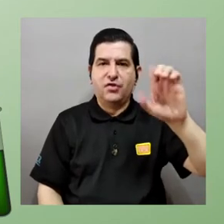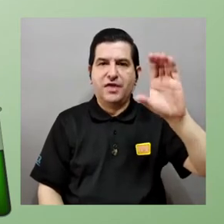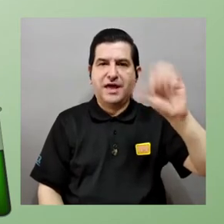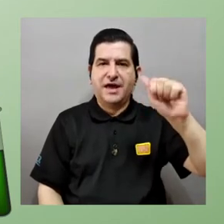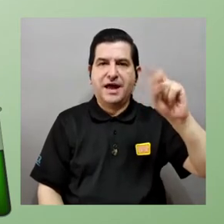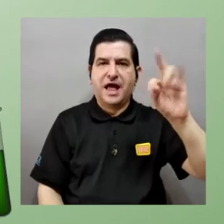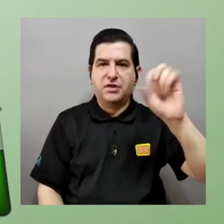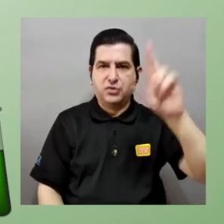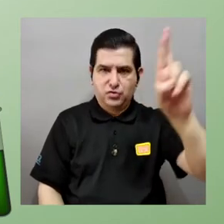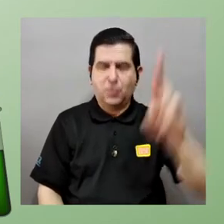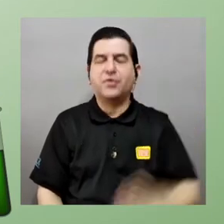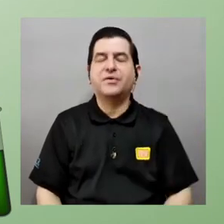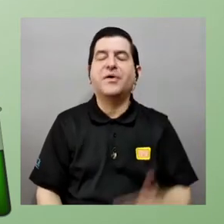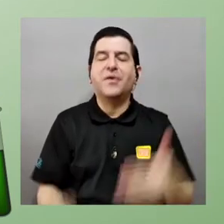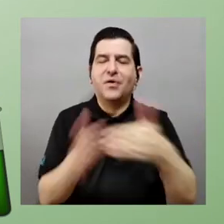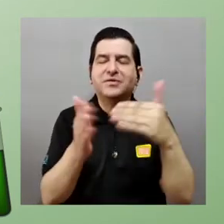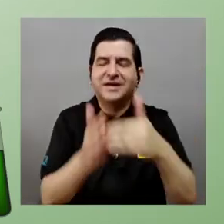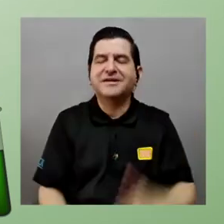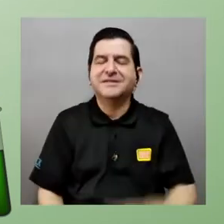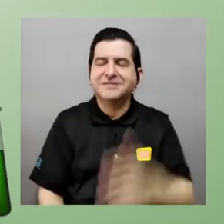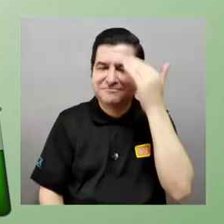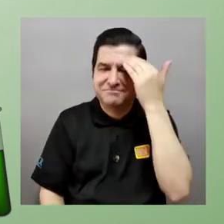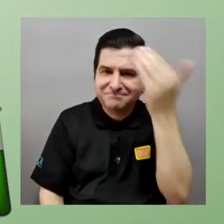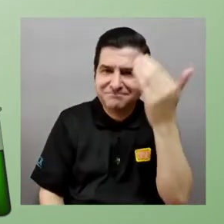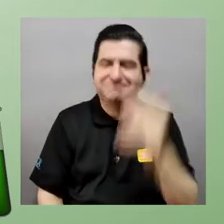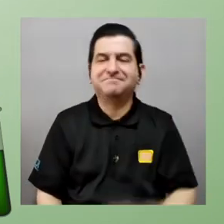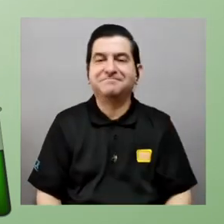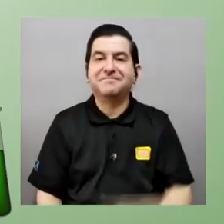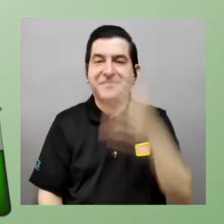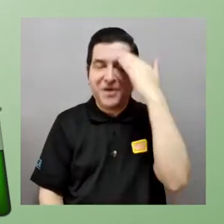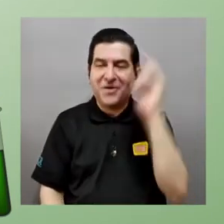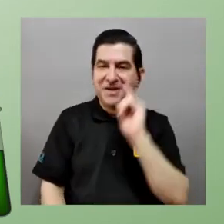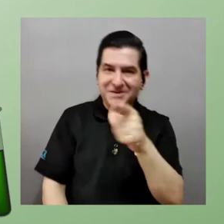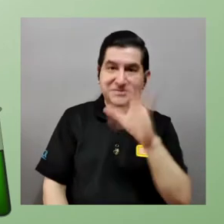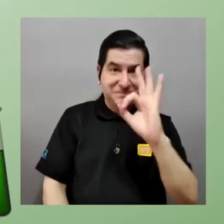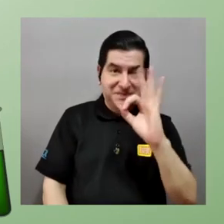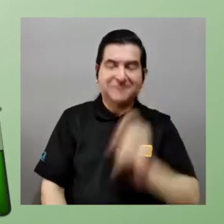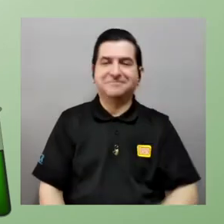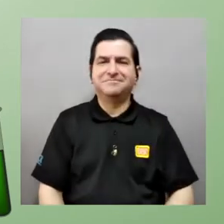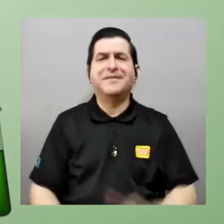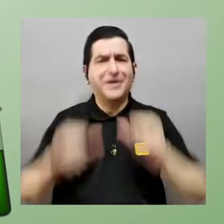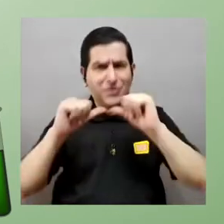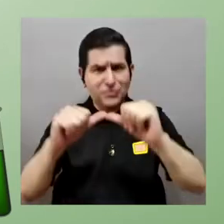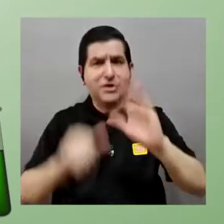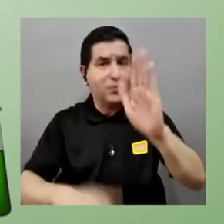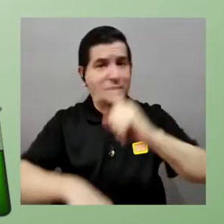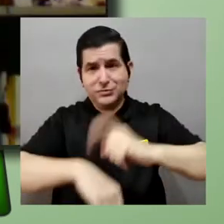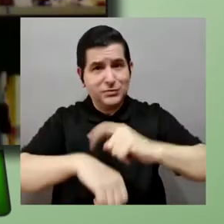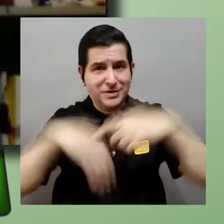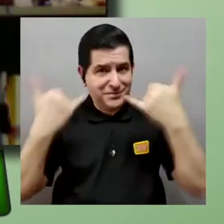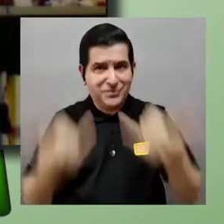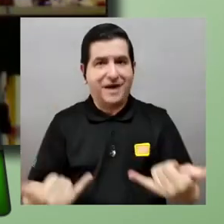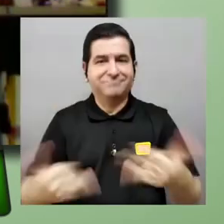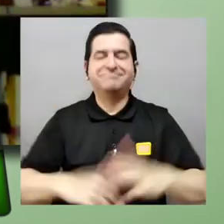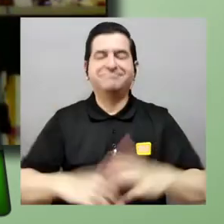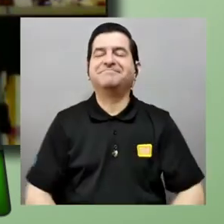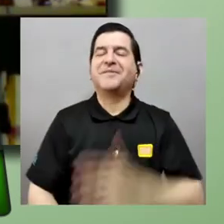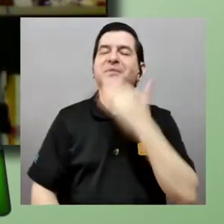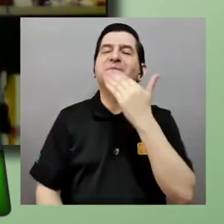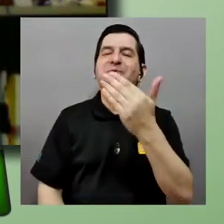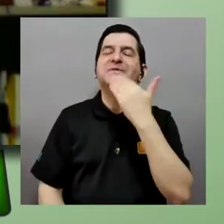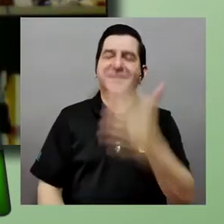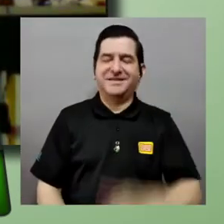matemáticas que tal nuevamente samaria cómo está hola cómo estás adelante el tiempo es suyo adelante